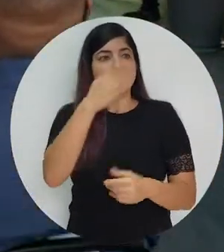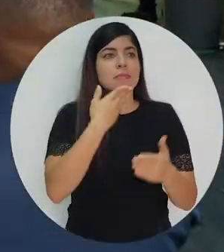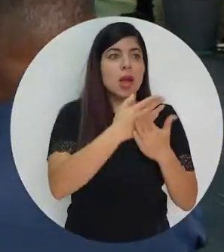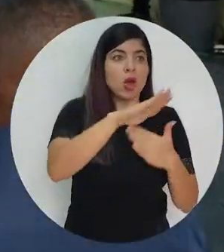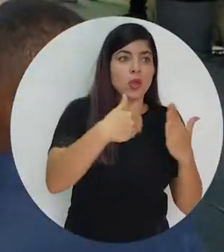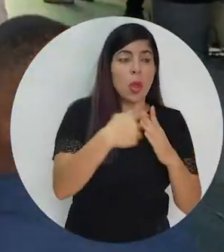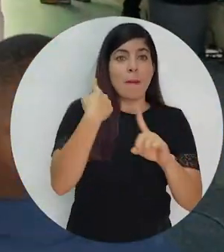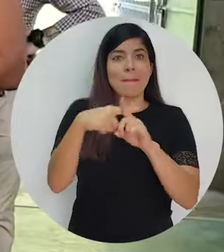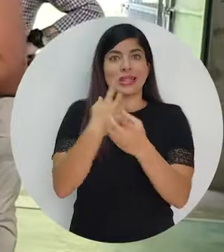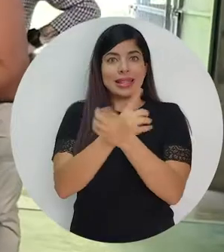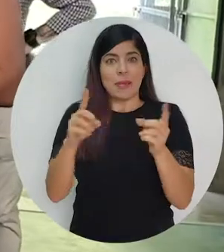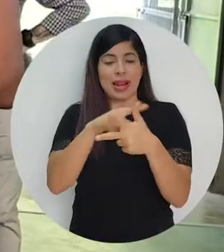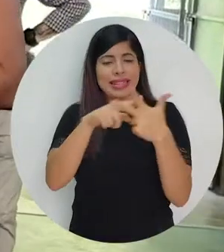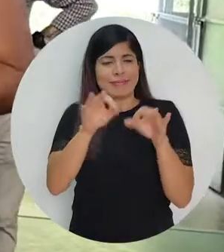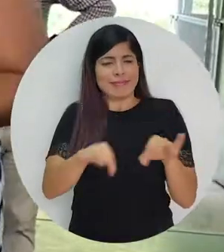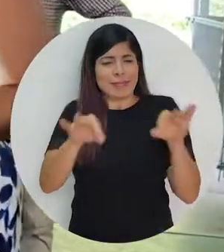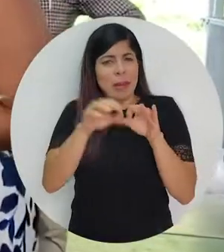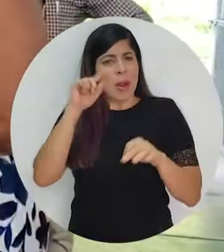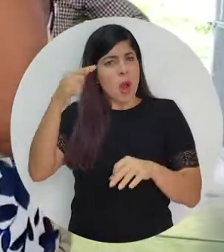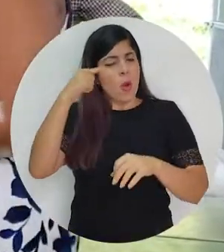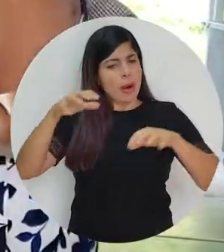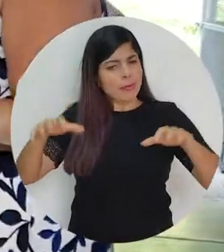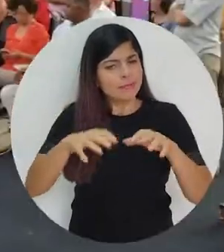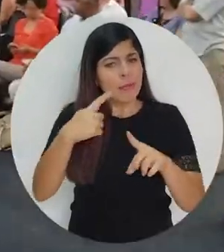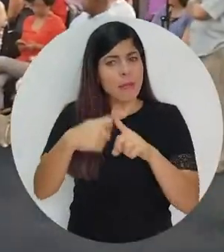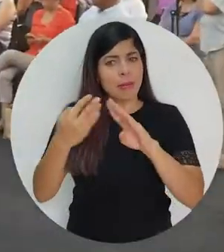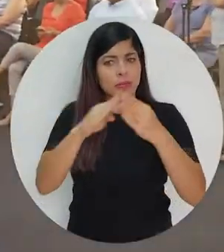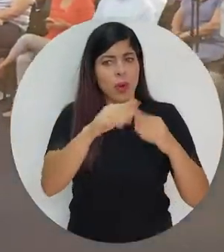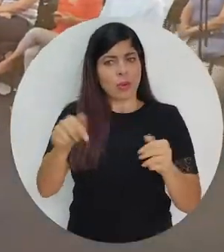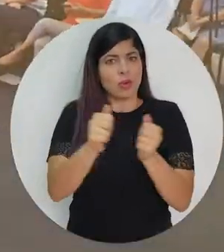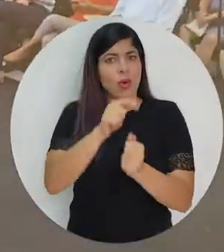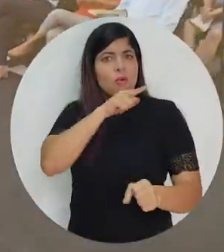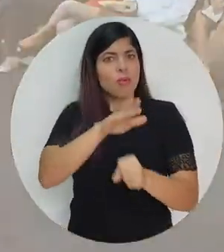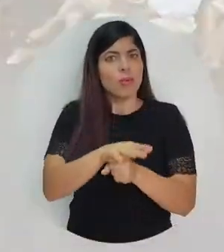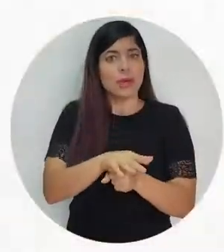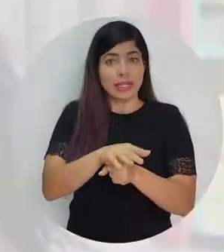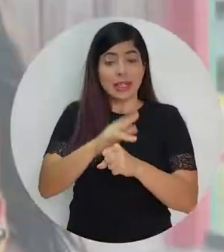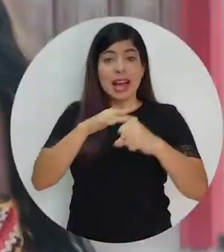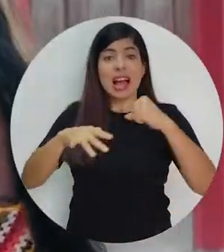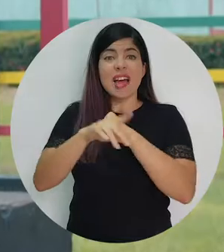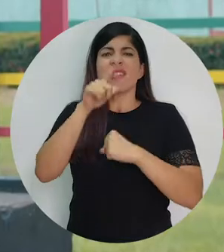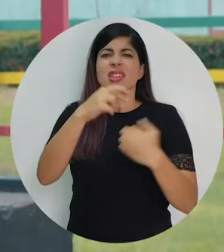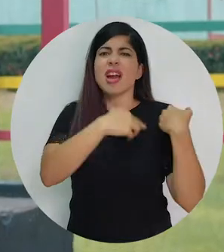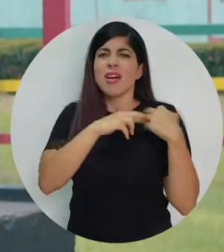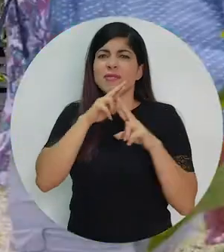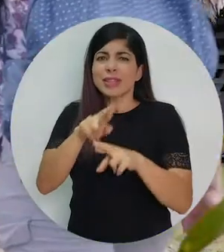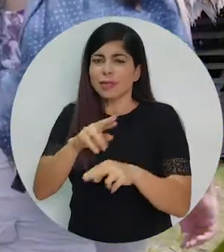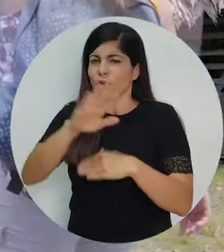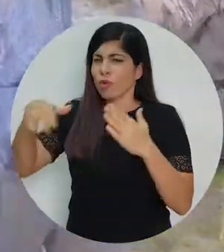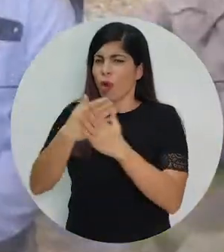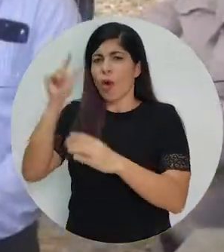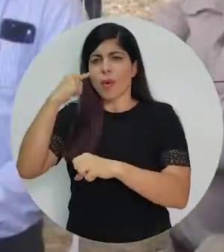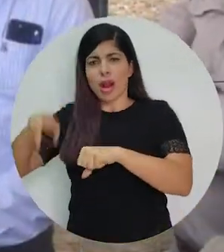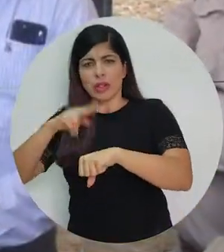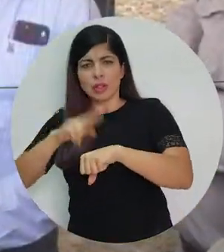bien común y la democracia como ejes centrales del accionar de un gobierno y una población comprometida. Al Caribe le respondemos todos.